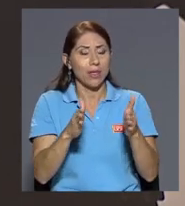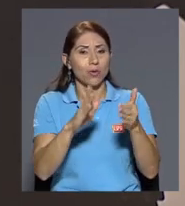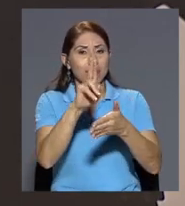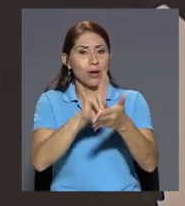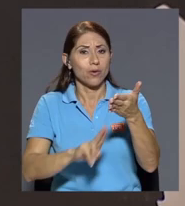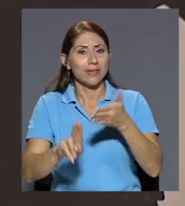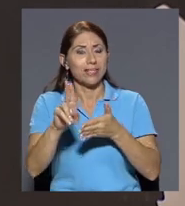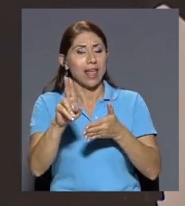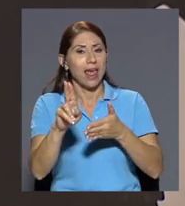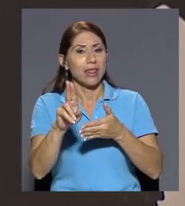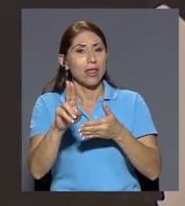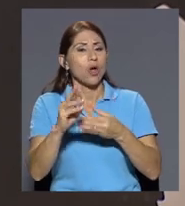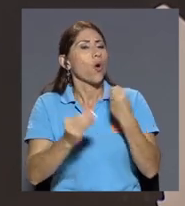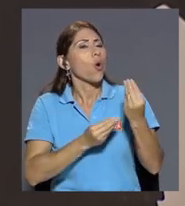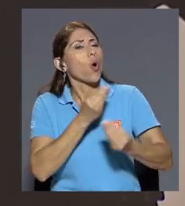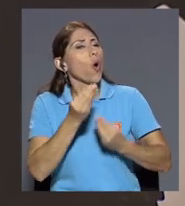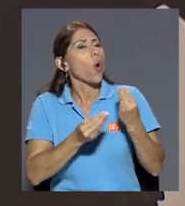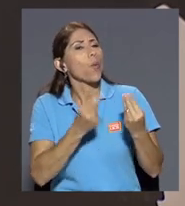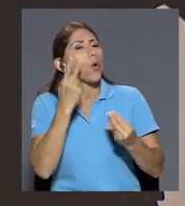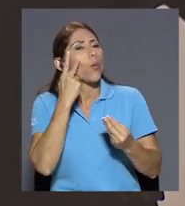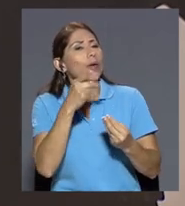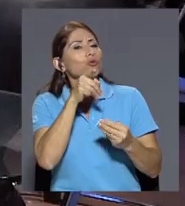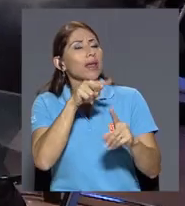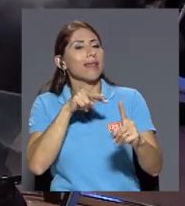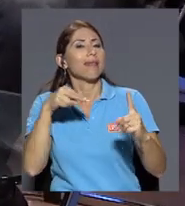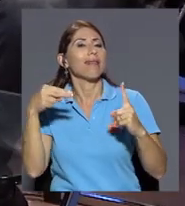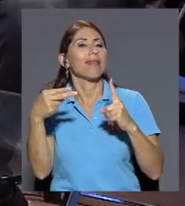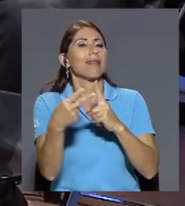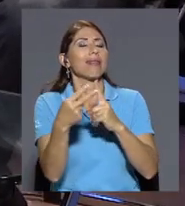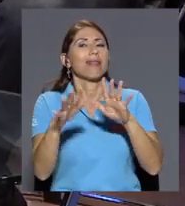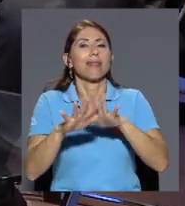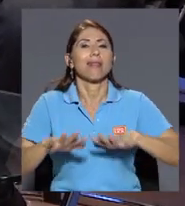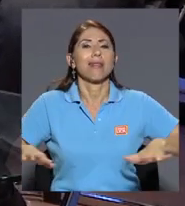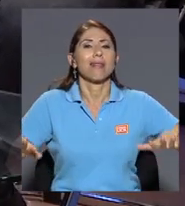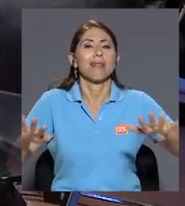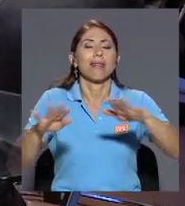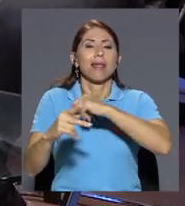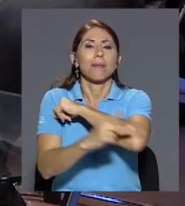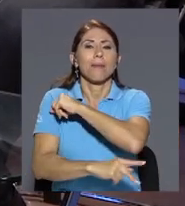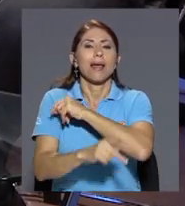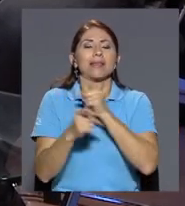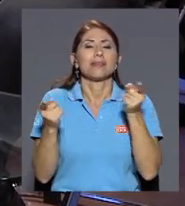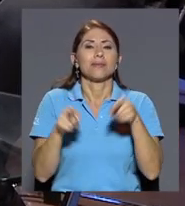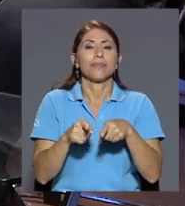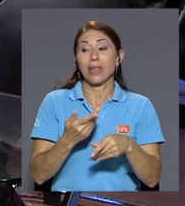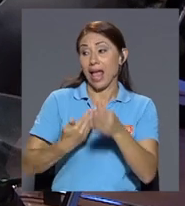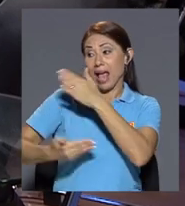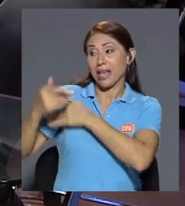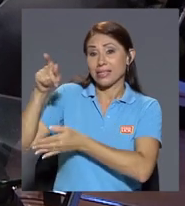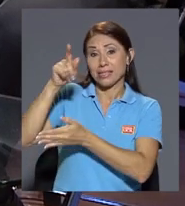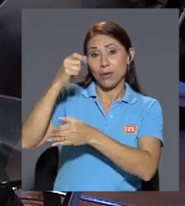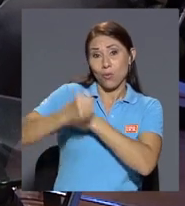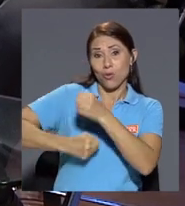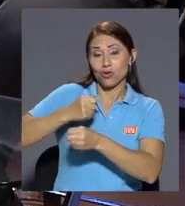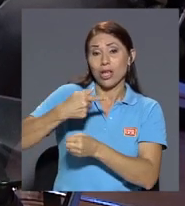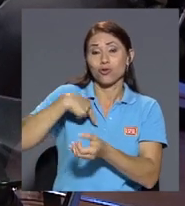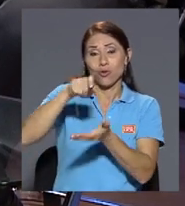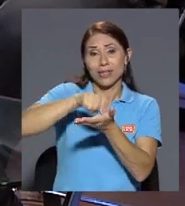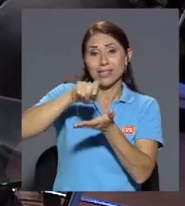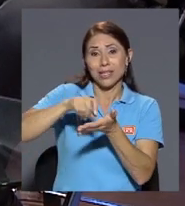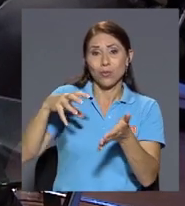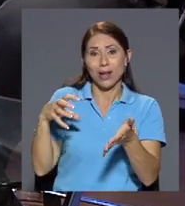leyendo la realidad del país sí claro hace algunos años había escrito un artículo que se llamaba